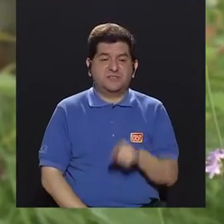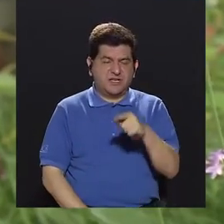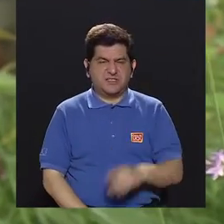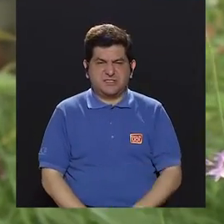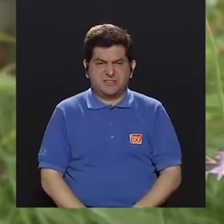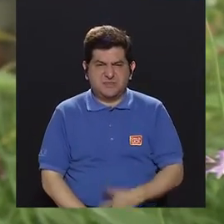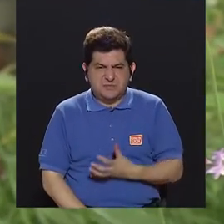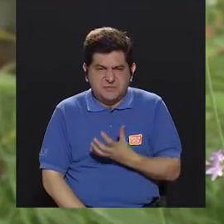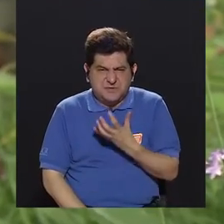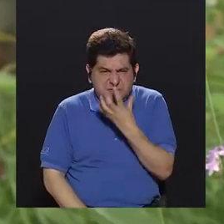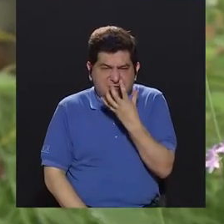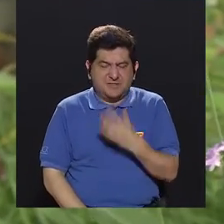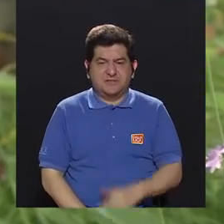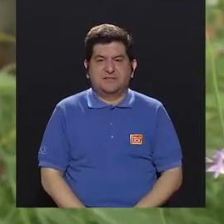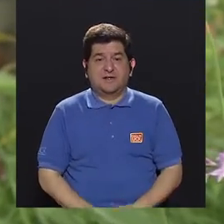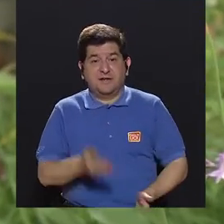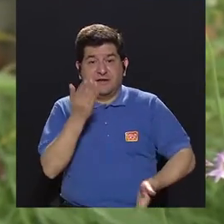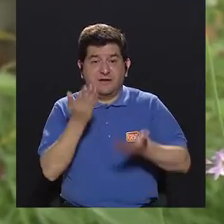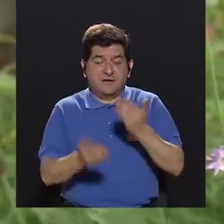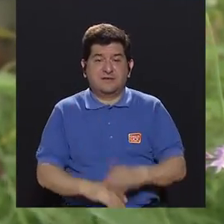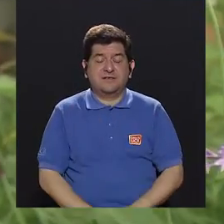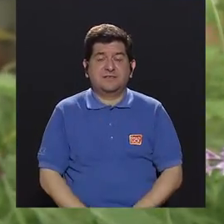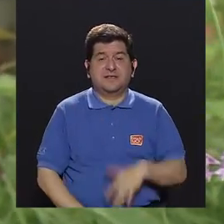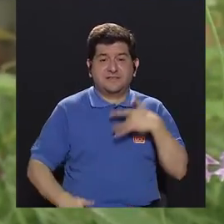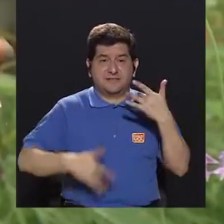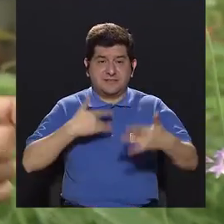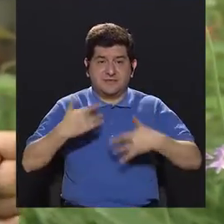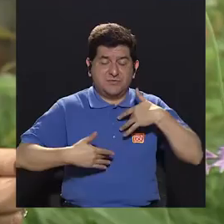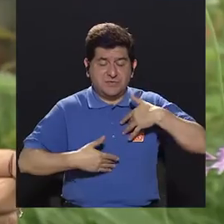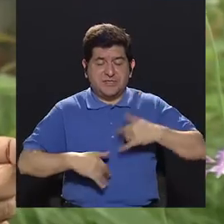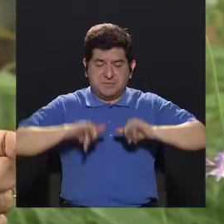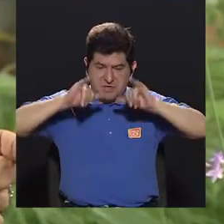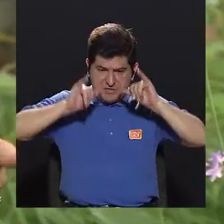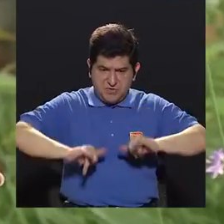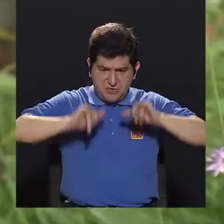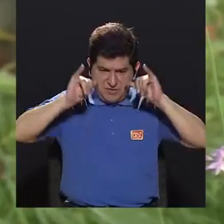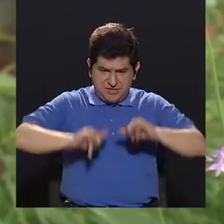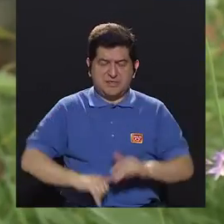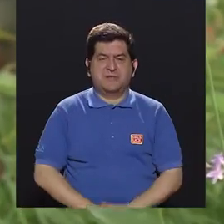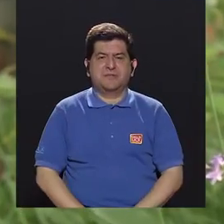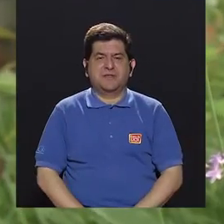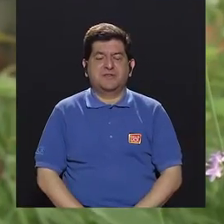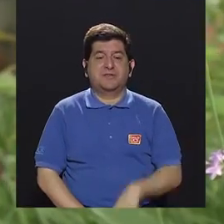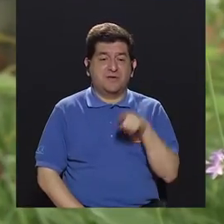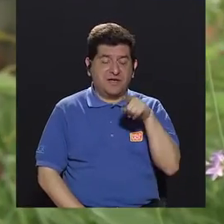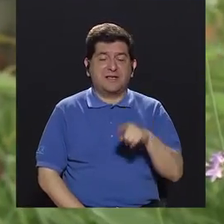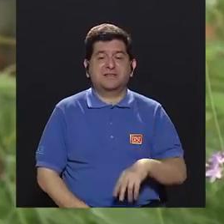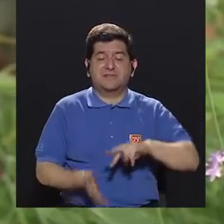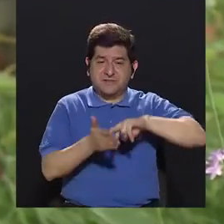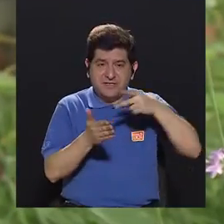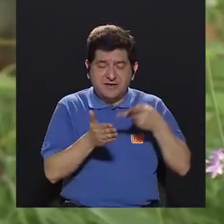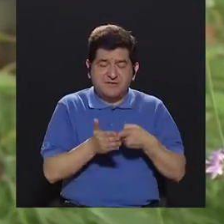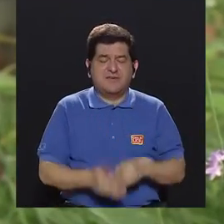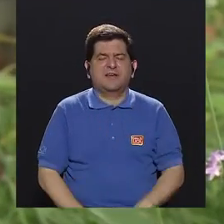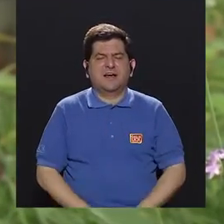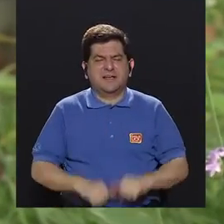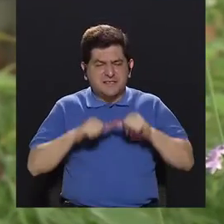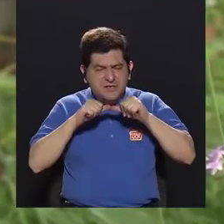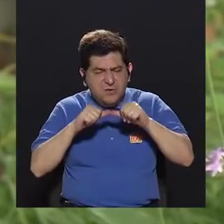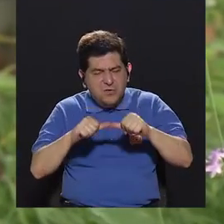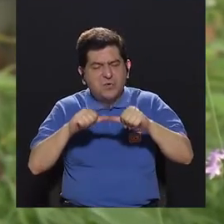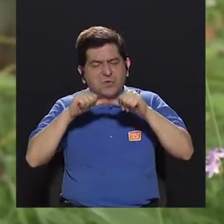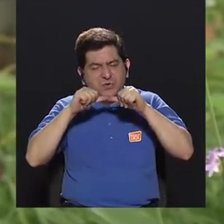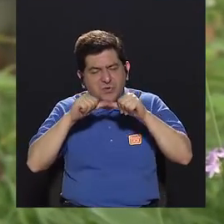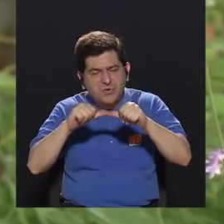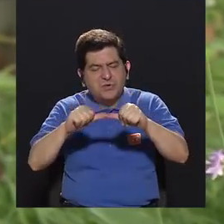porque el resentimiento es un sentimiento guardado y por eso se dice resentimiento. Se guardó y